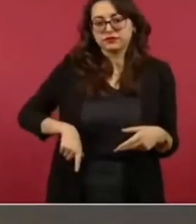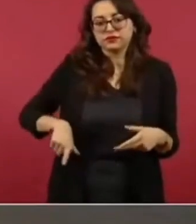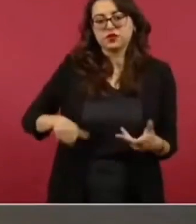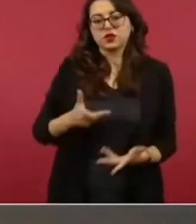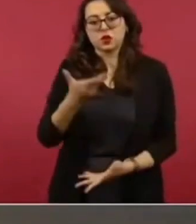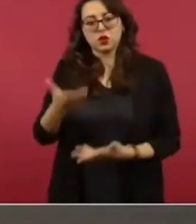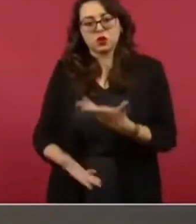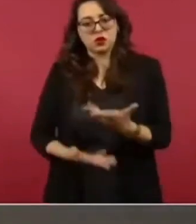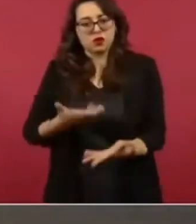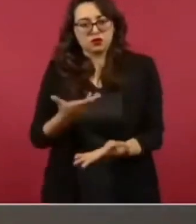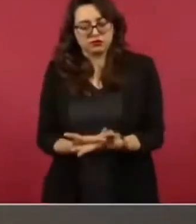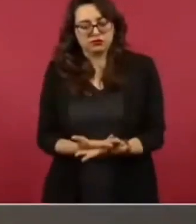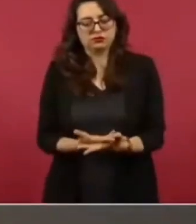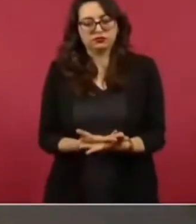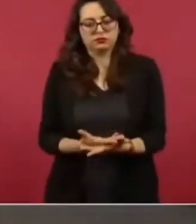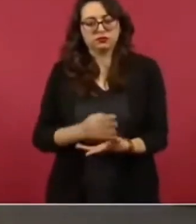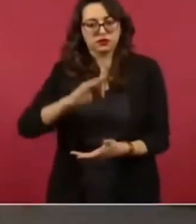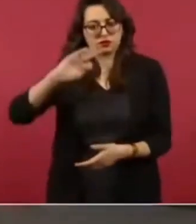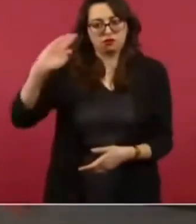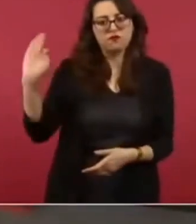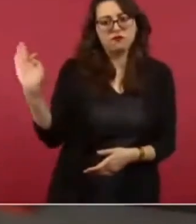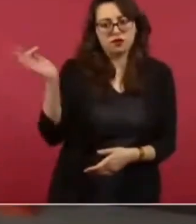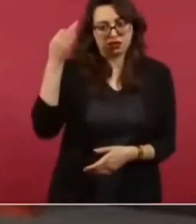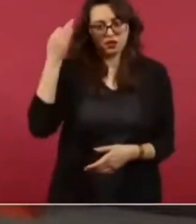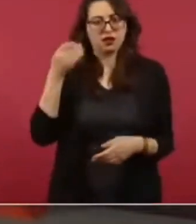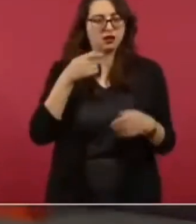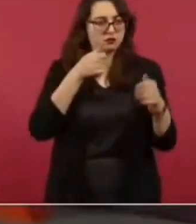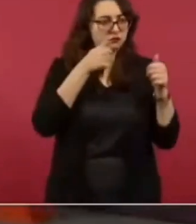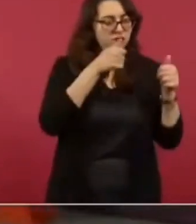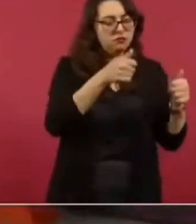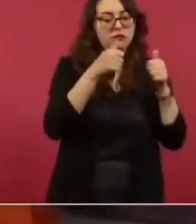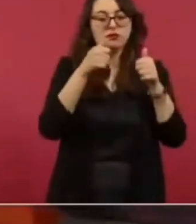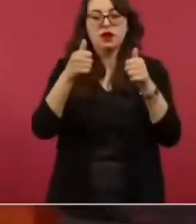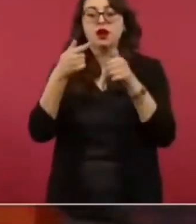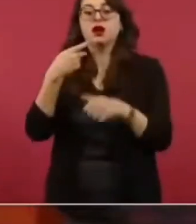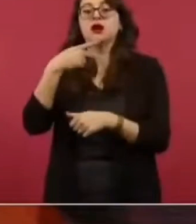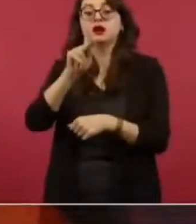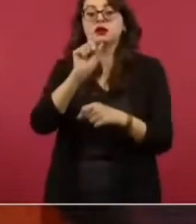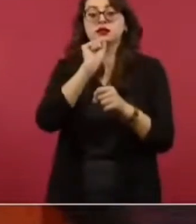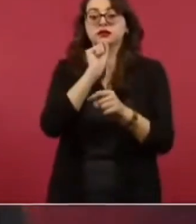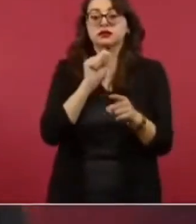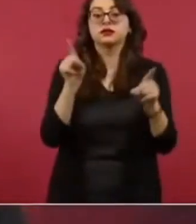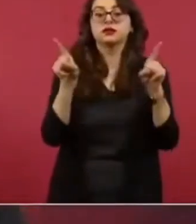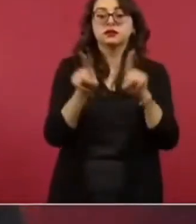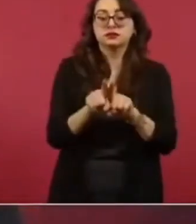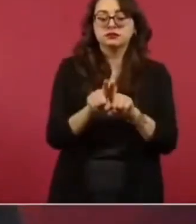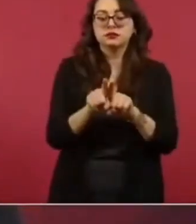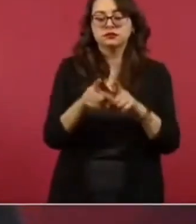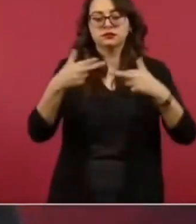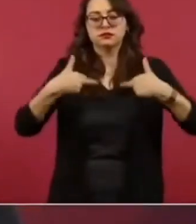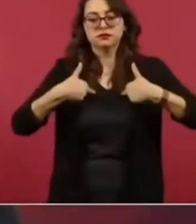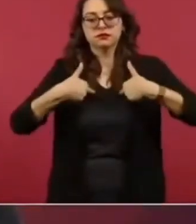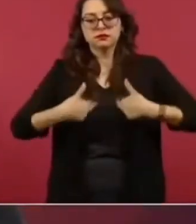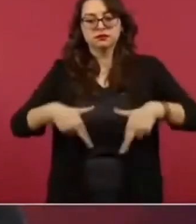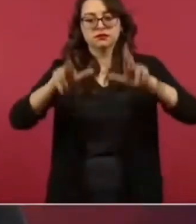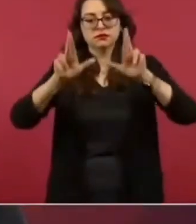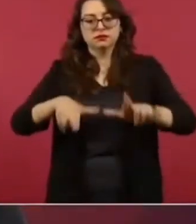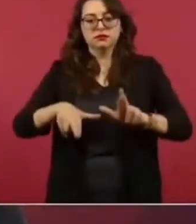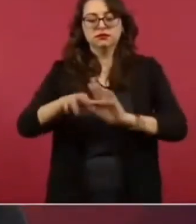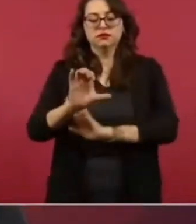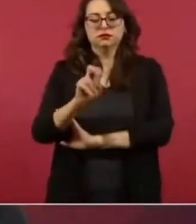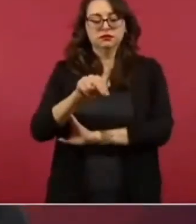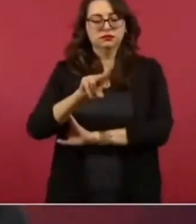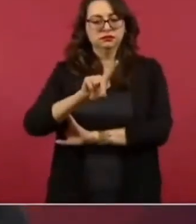o empleados del gobierno federal, sino que participa representación de la Comisión